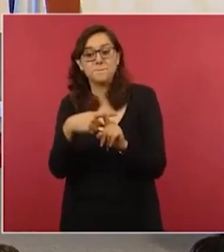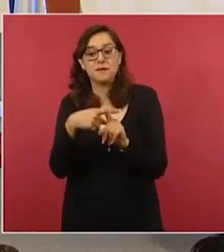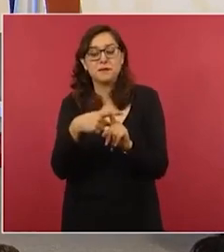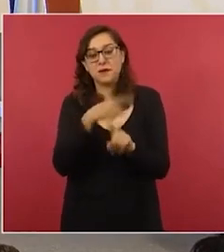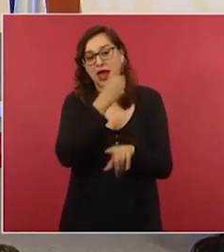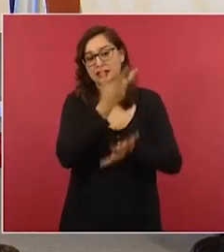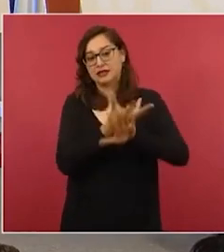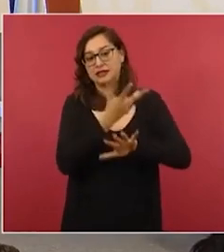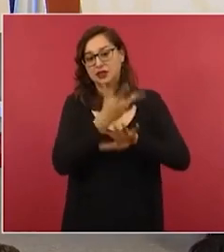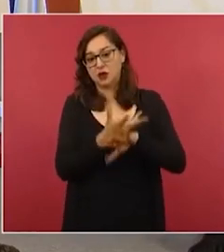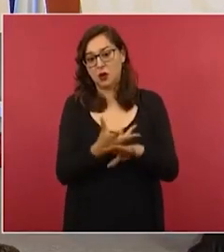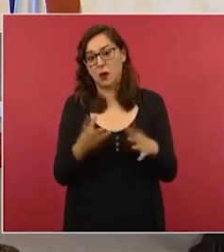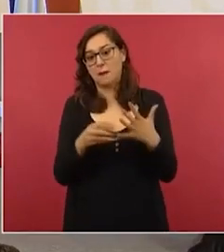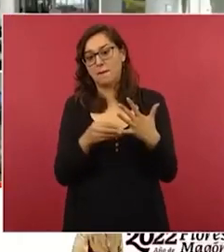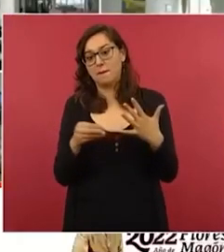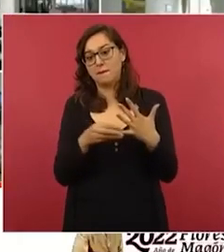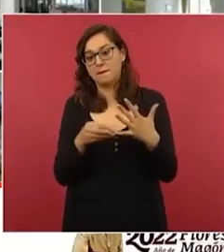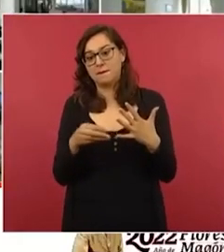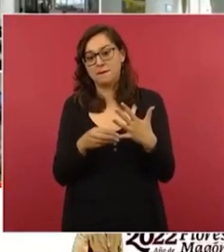Miami